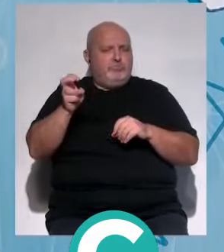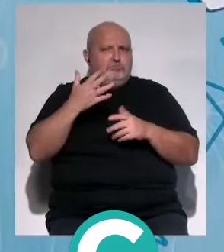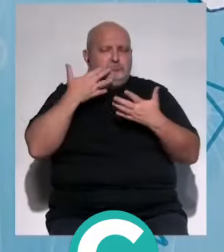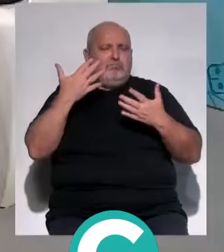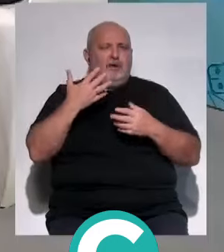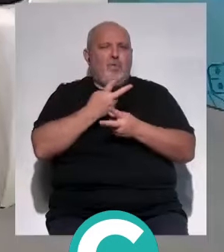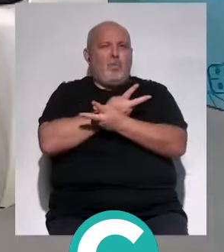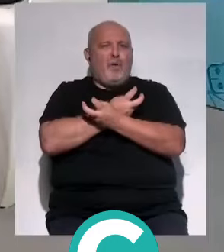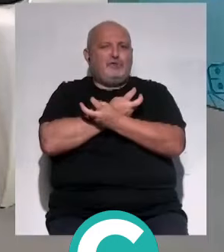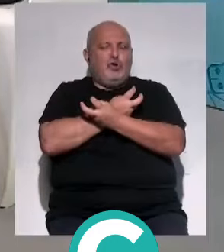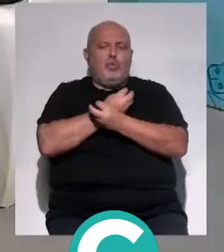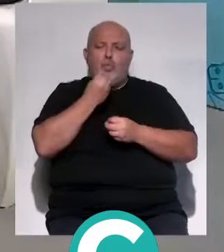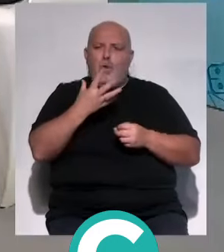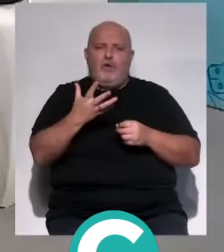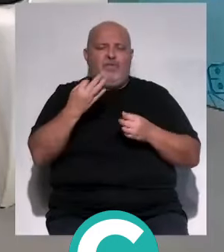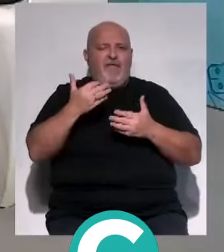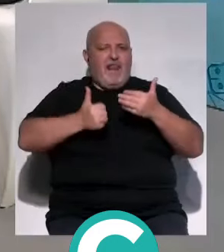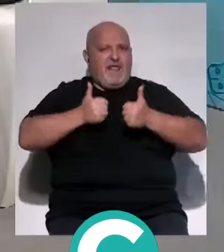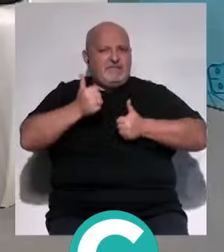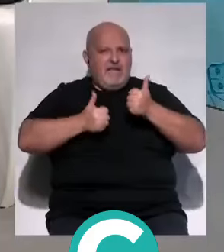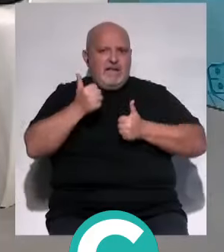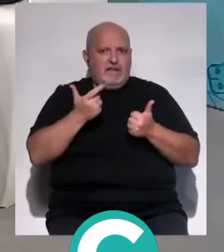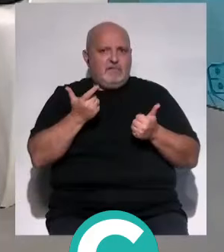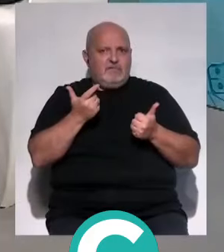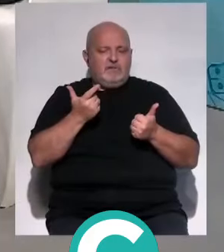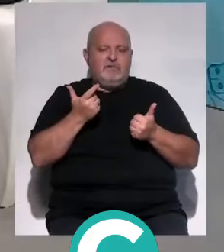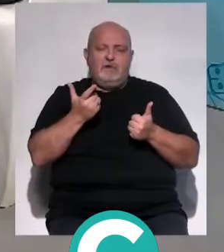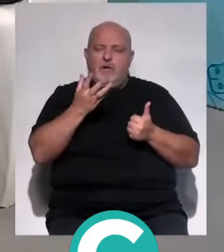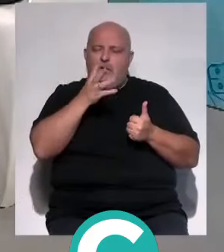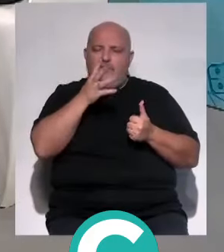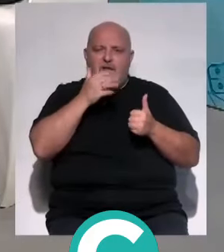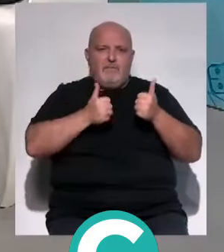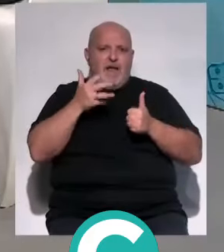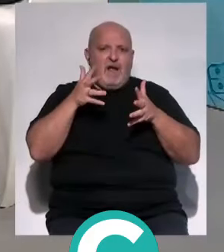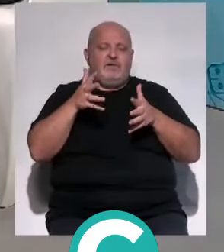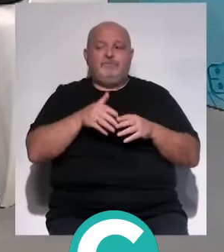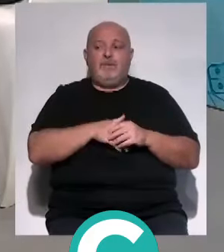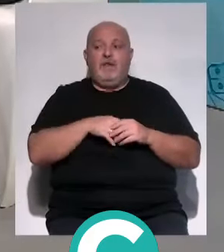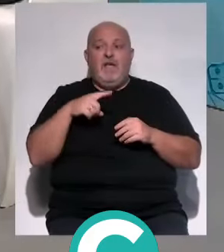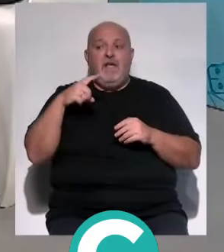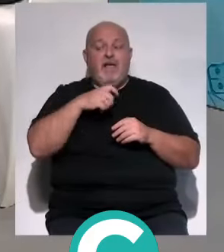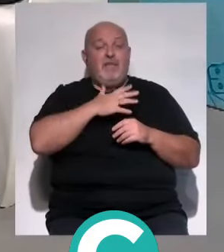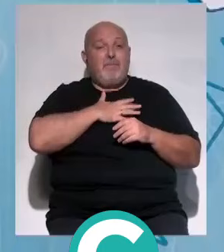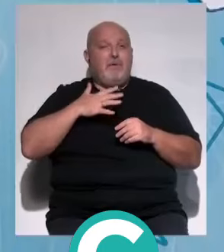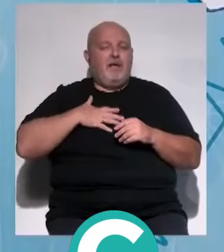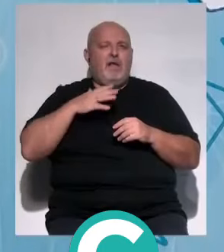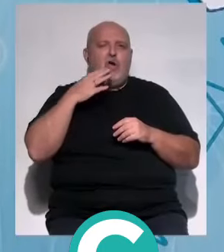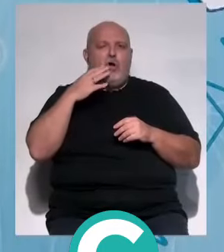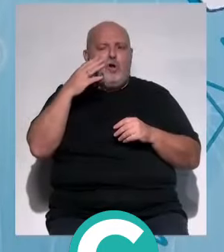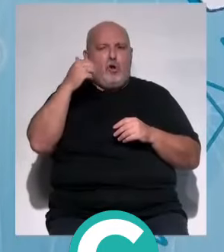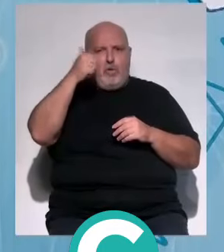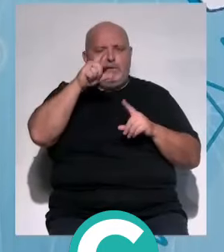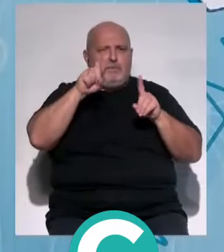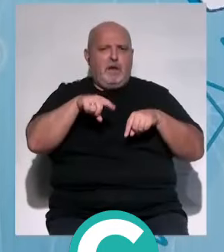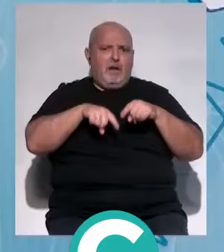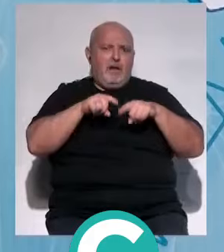también por la osteoporosis que nos afecta mucho, tenemos que tomar muchos lácteos. Y ojo que el cáncer de mama también afecta a los hombres, aunque